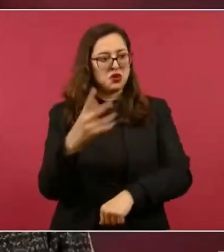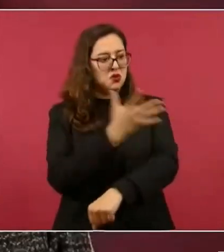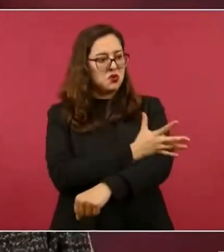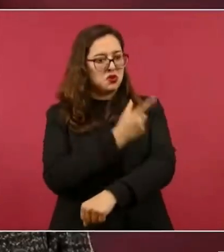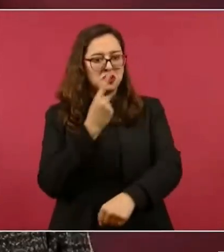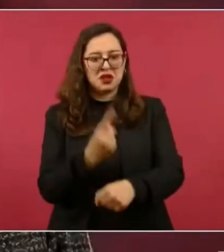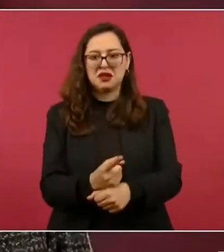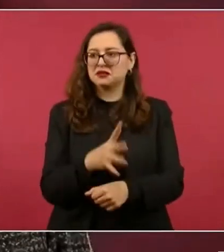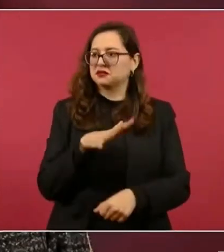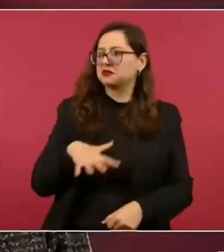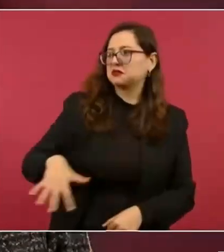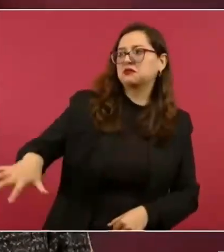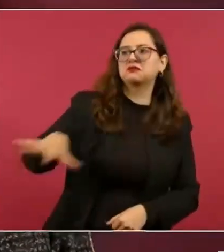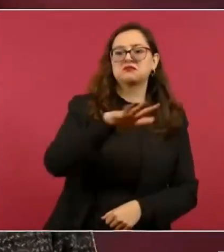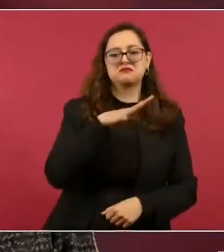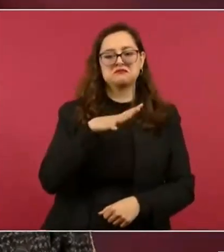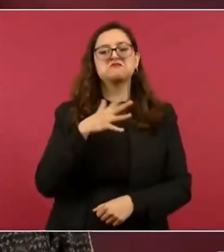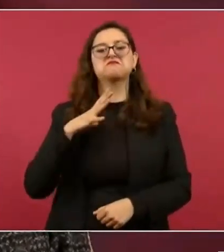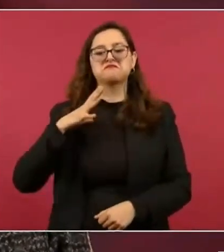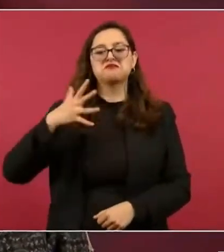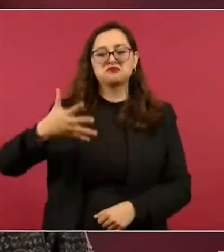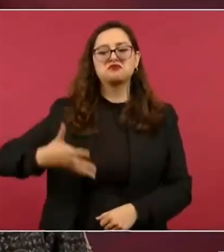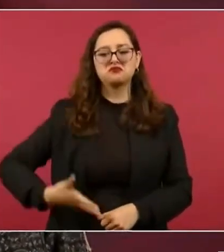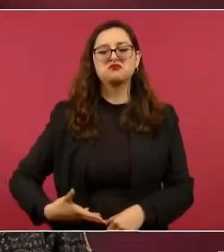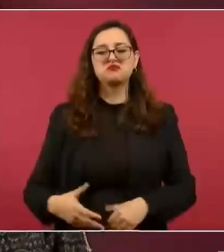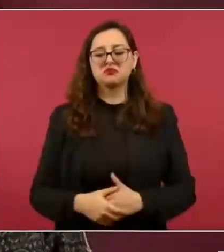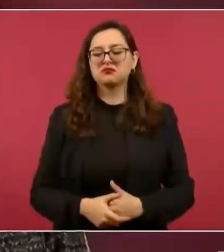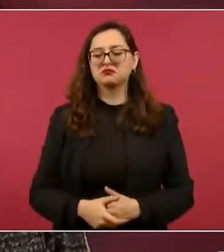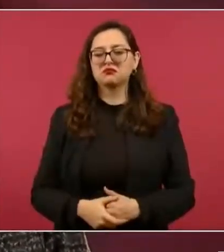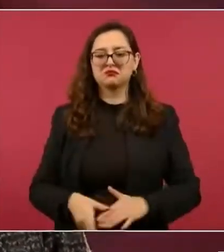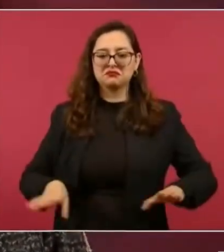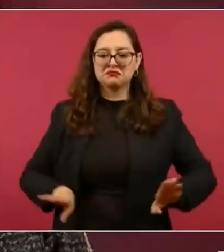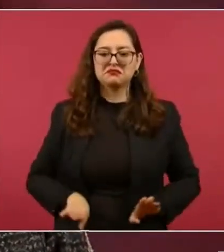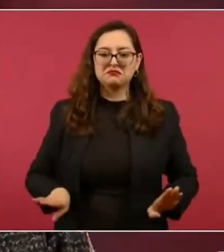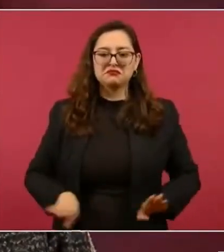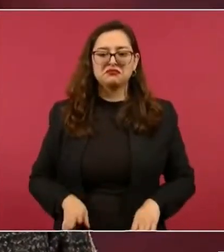bueno, trabajador,